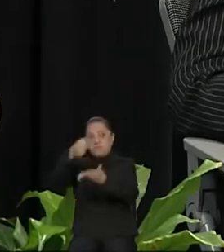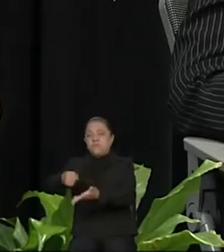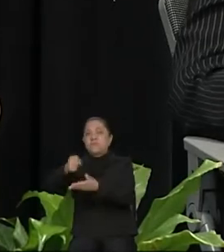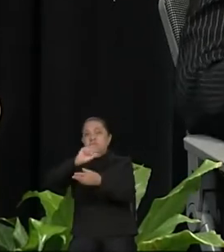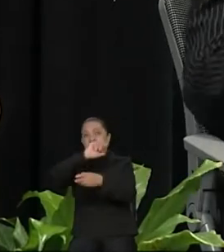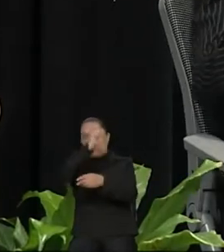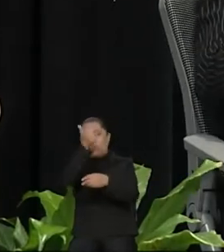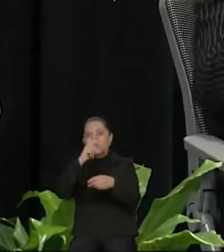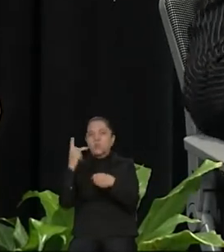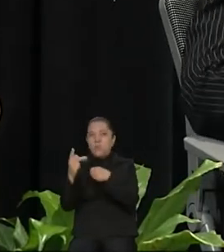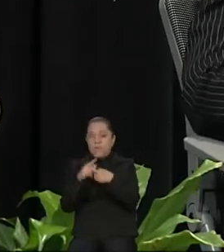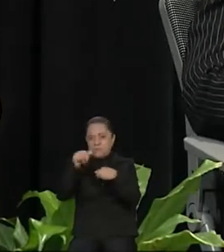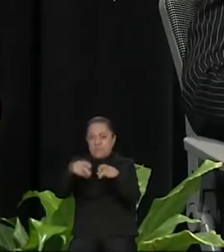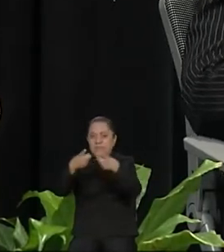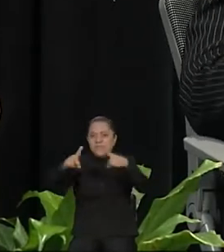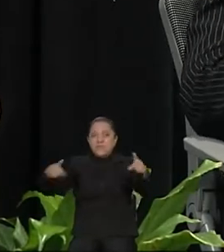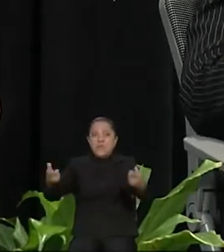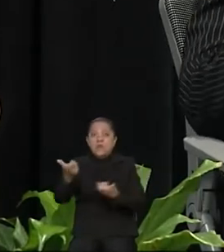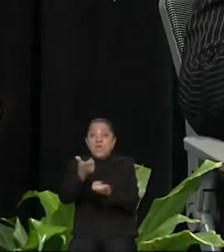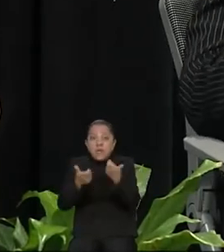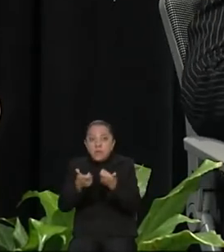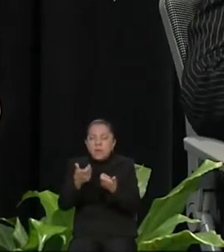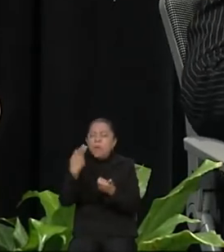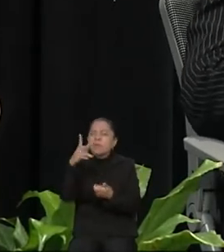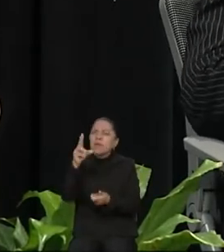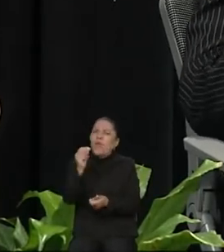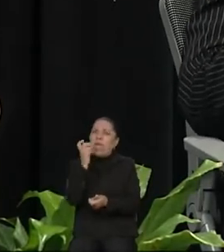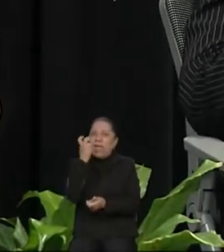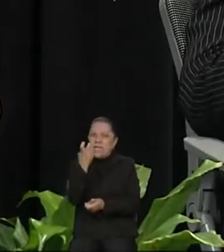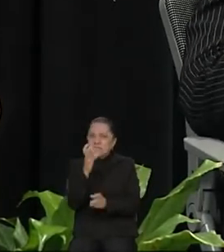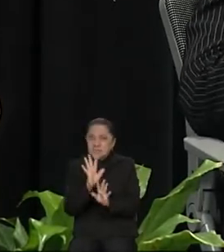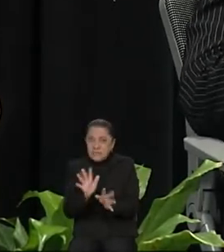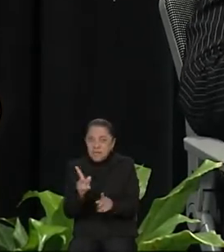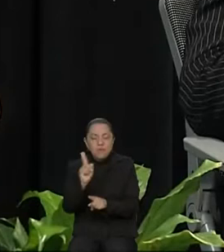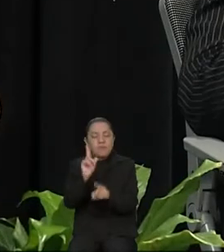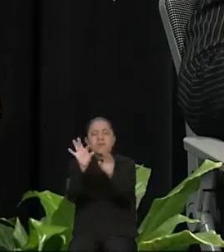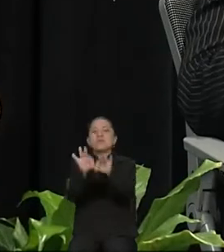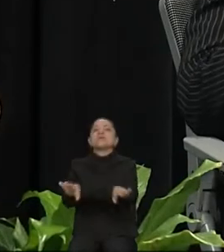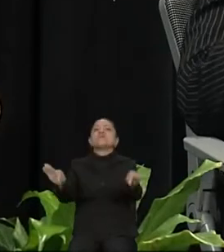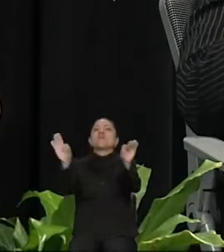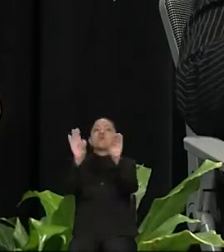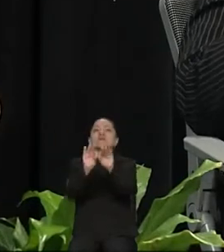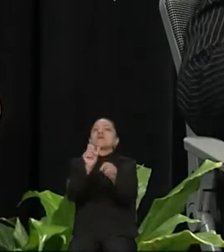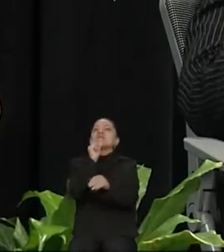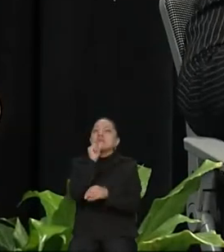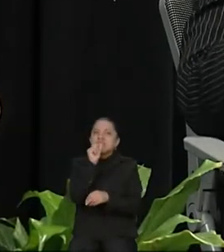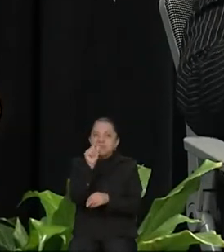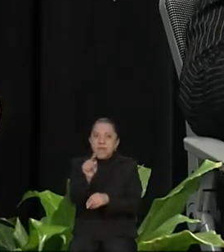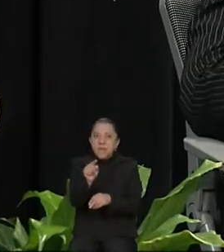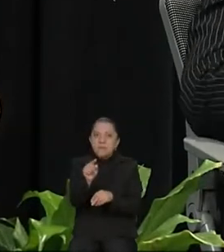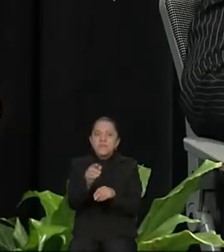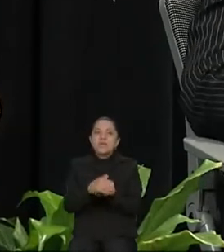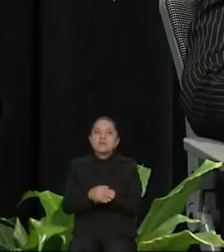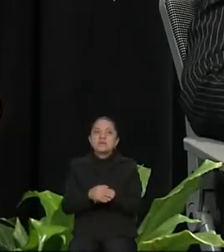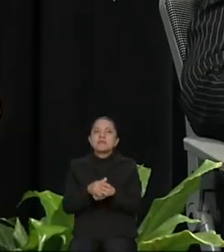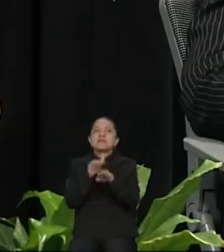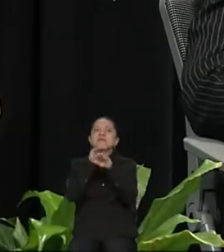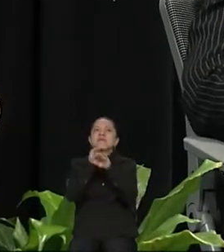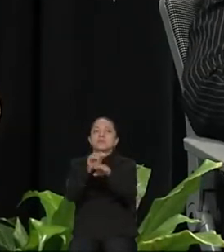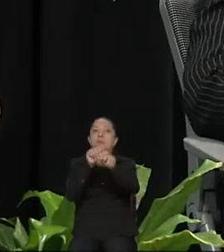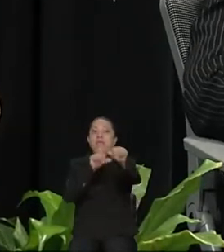económico. Pero no solo ahí. Creo que es importante hacerlos también en materia de intercambio,